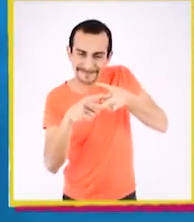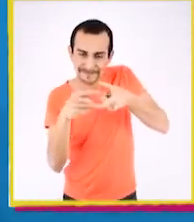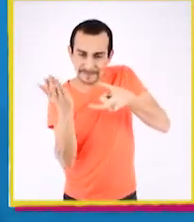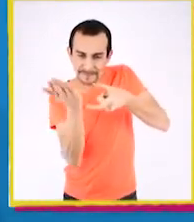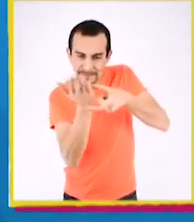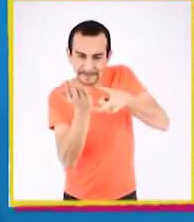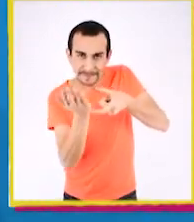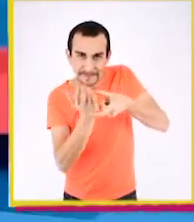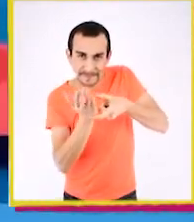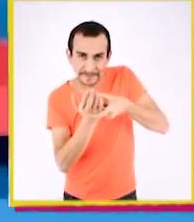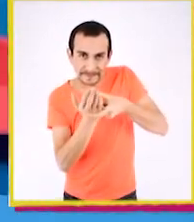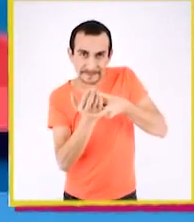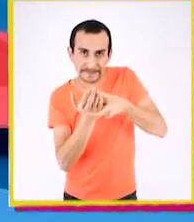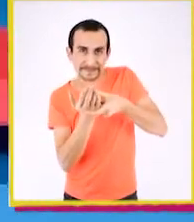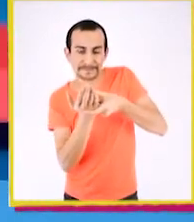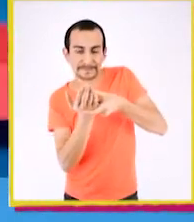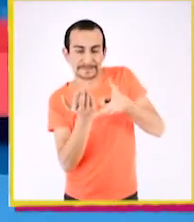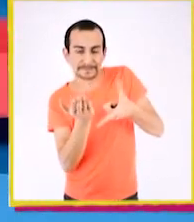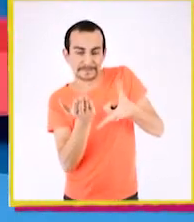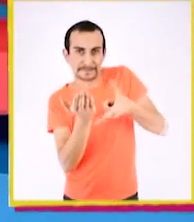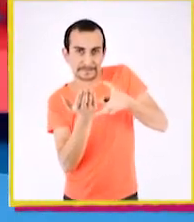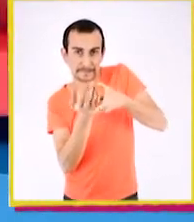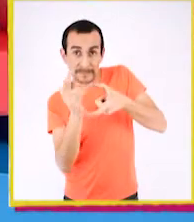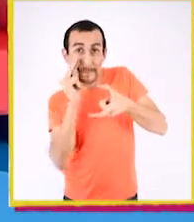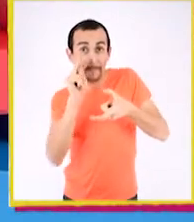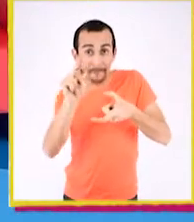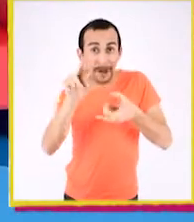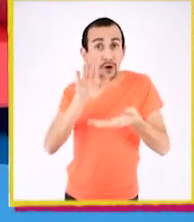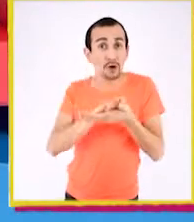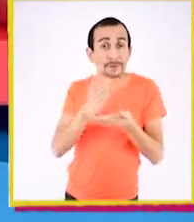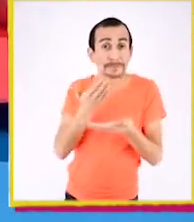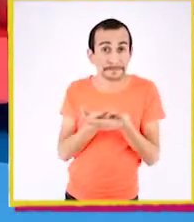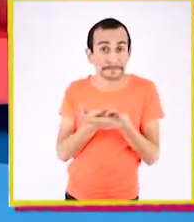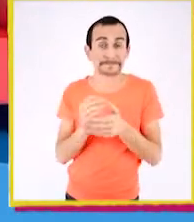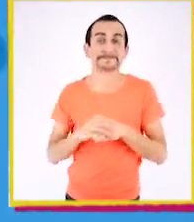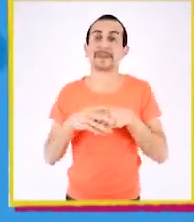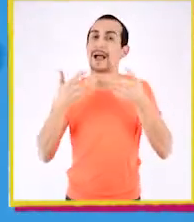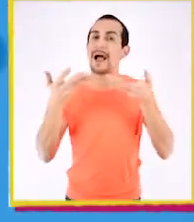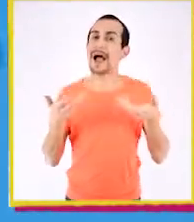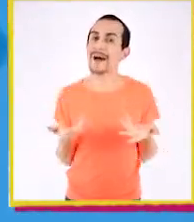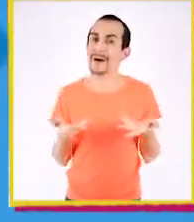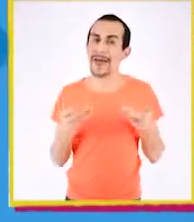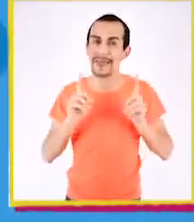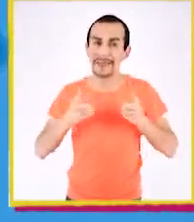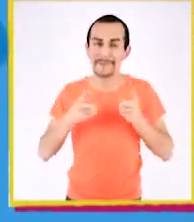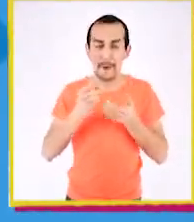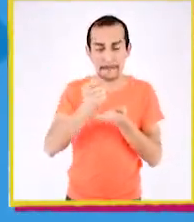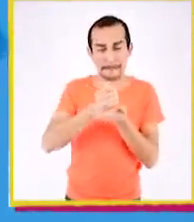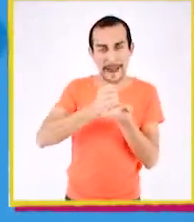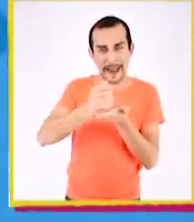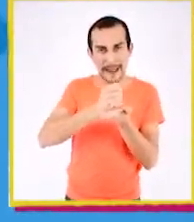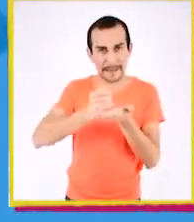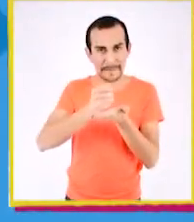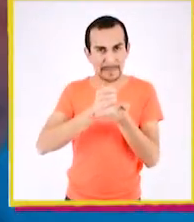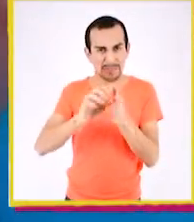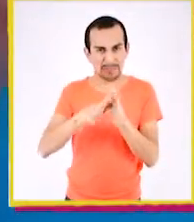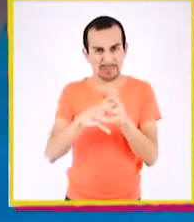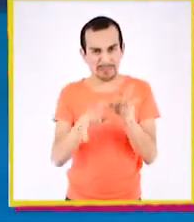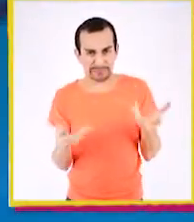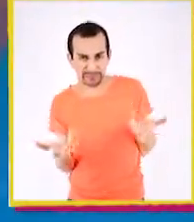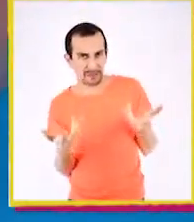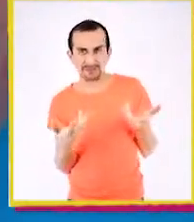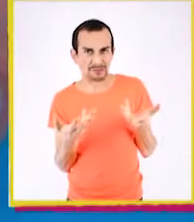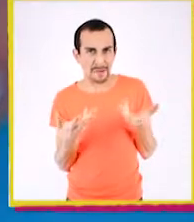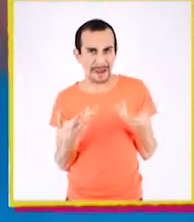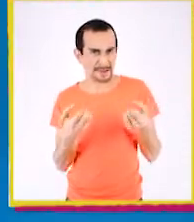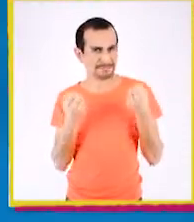montamos las hojas y doblamos las tapas. ¿Ven cómo nos va quedando? Ahora, debemos poner pegamento para que no se